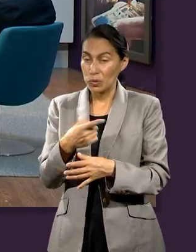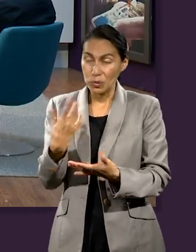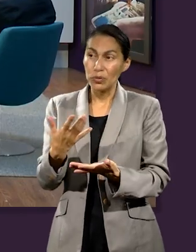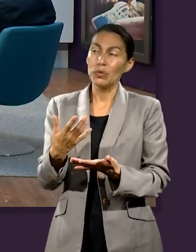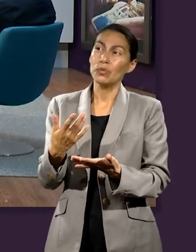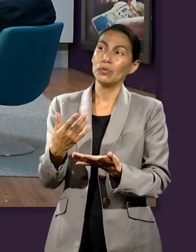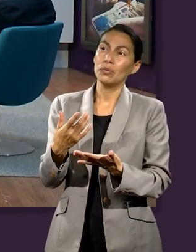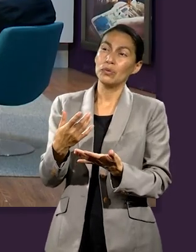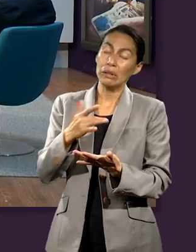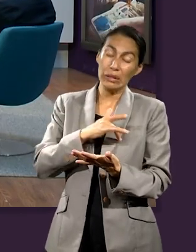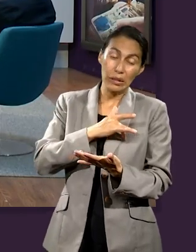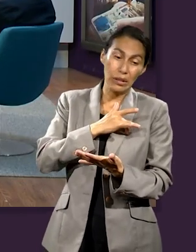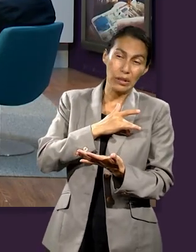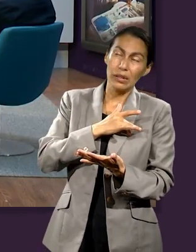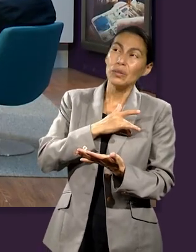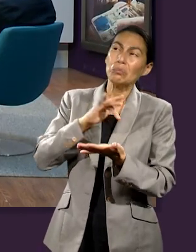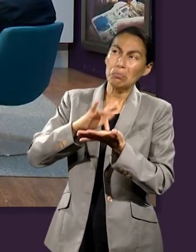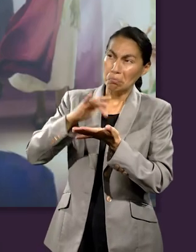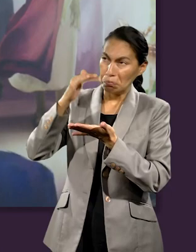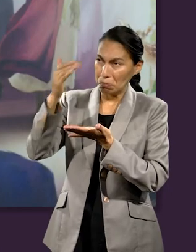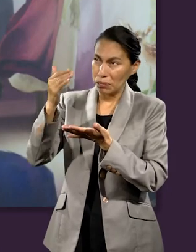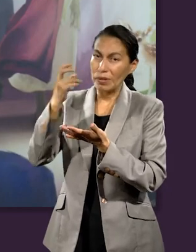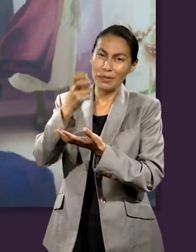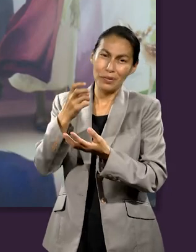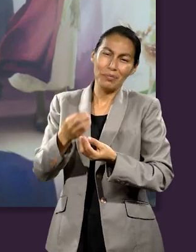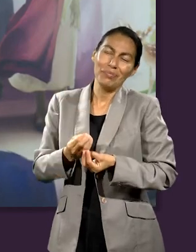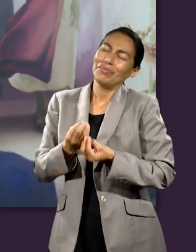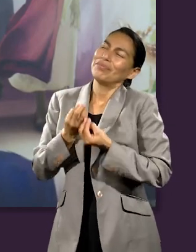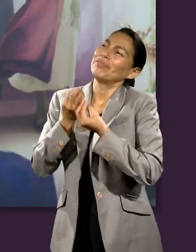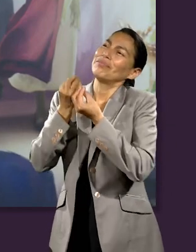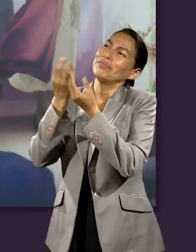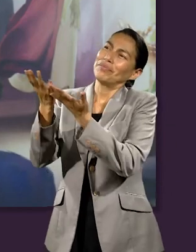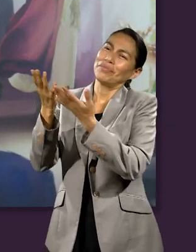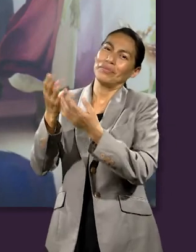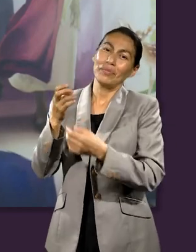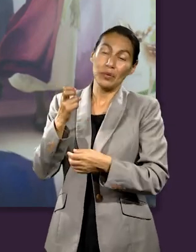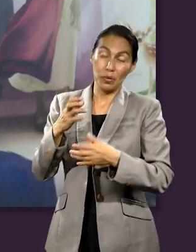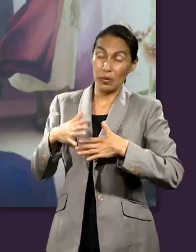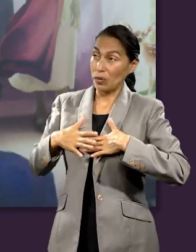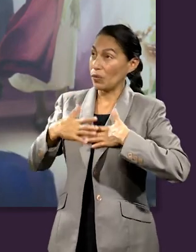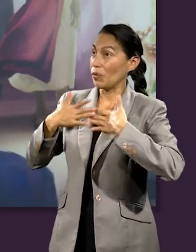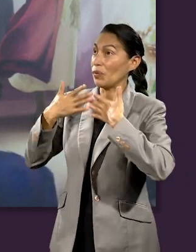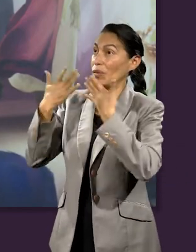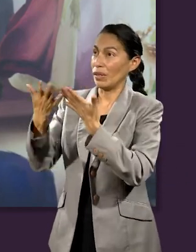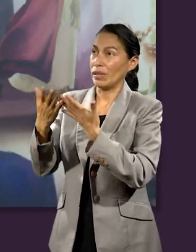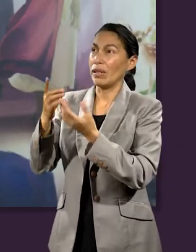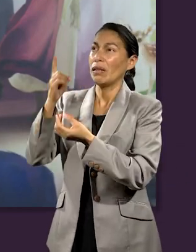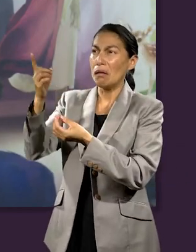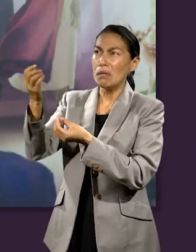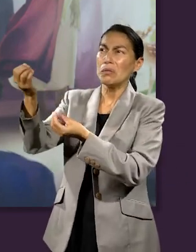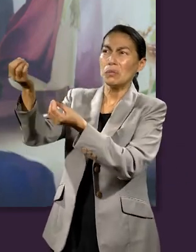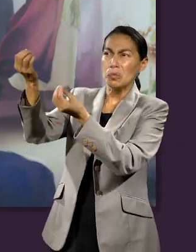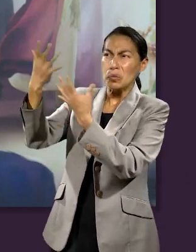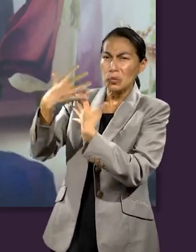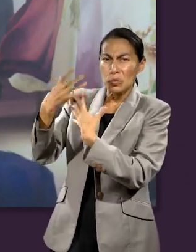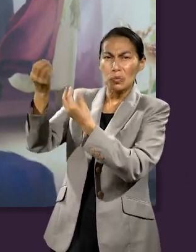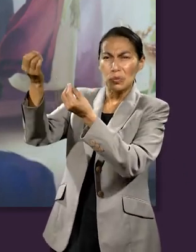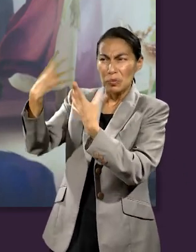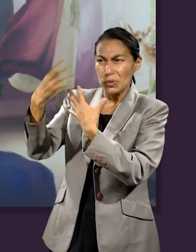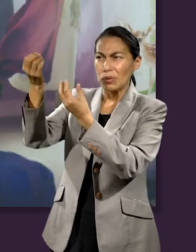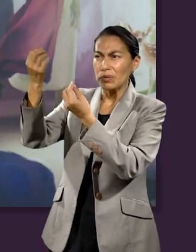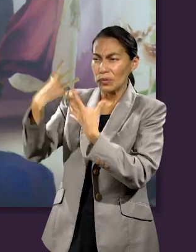porque nos da la oportunidad de confiar en Dios, ¿no? De entregarle un poquito de lo que Él nos ha dado y confiar de que con eso que nos queda,